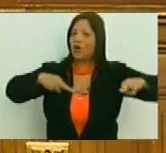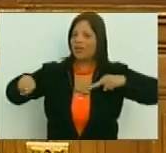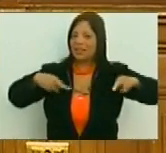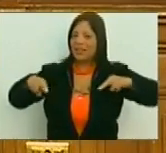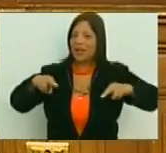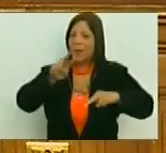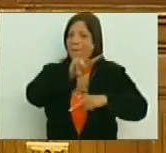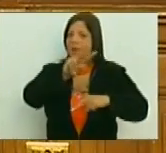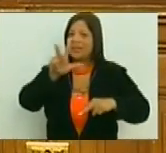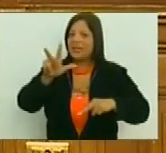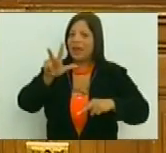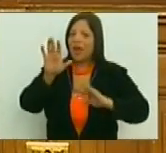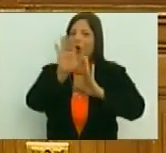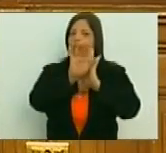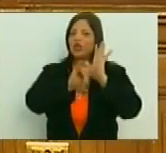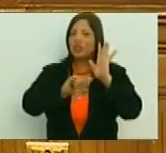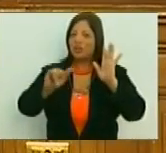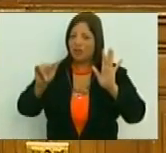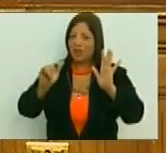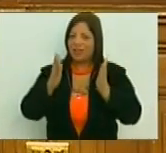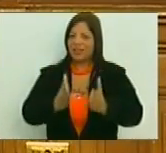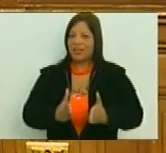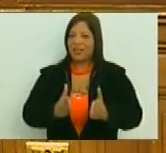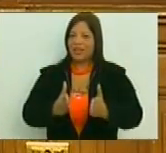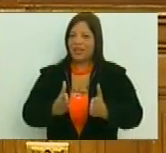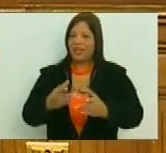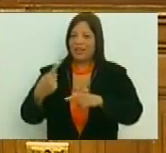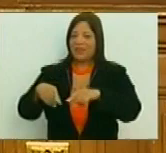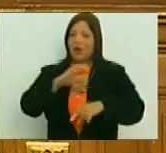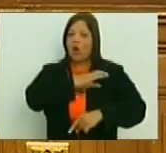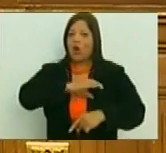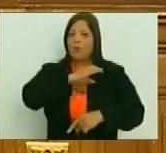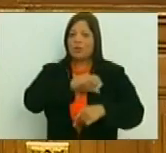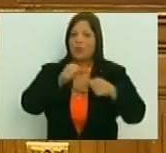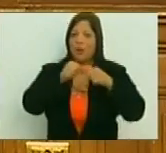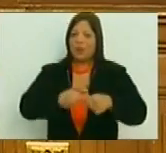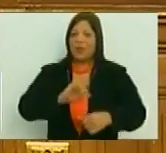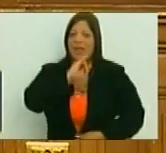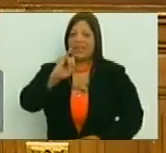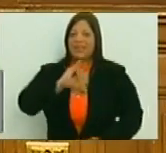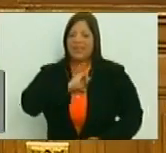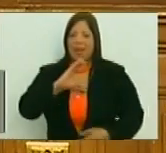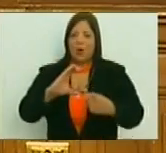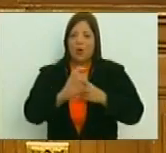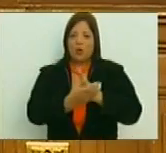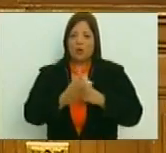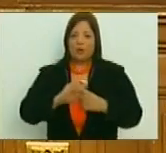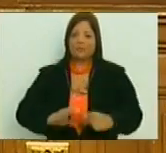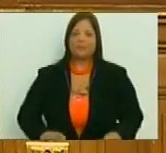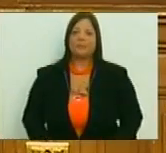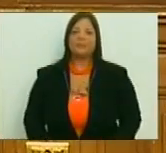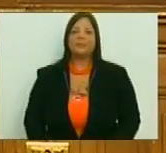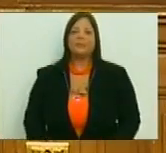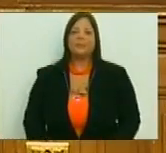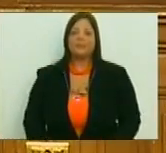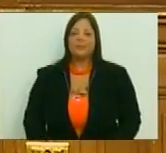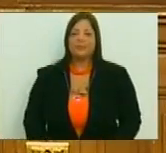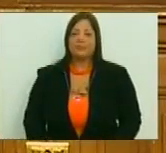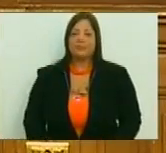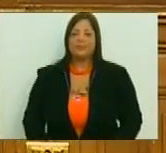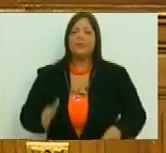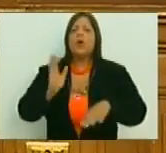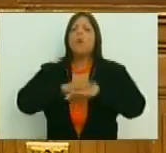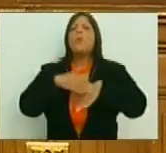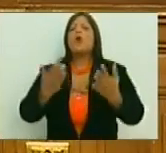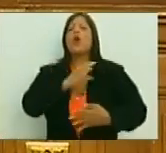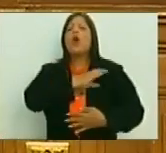23 constituyentes que conformamos la Comisión Permanente de Identidad Cultural. ¿Por qué